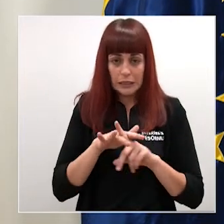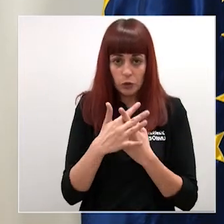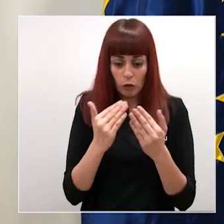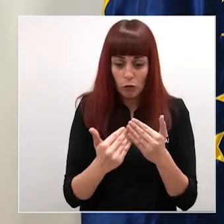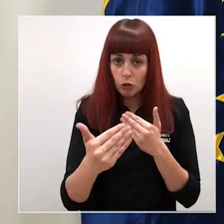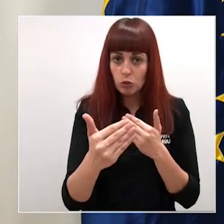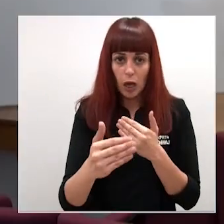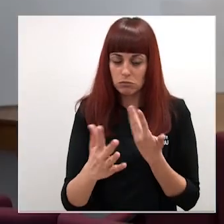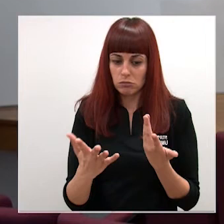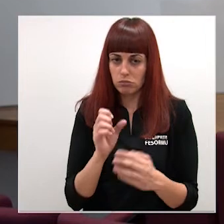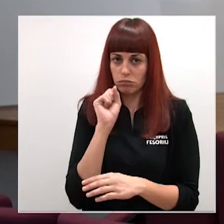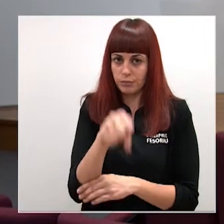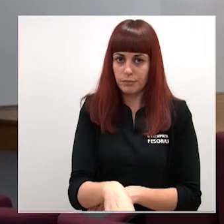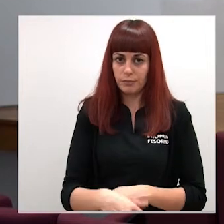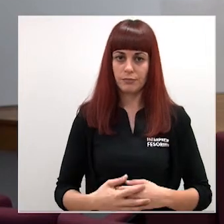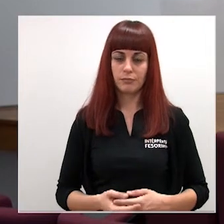agrícolas